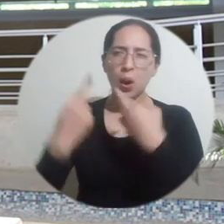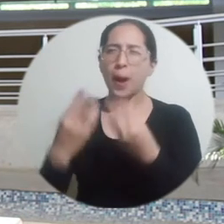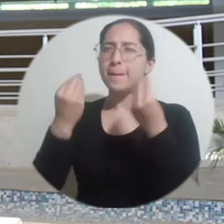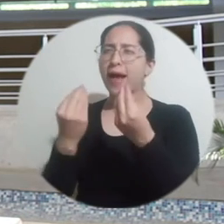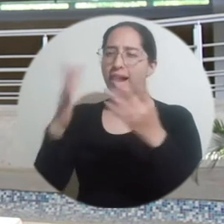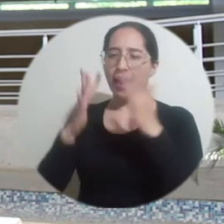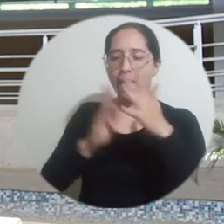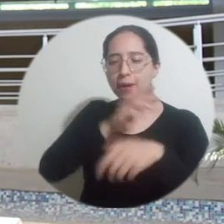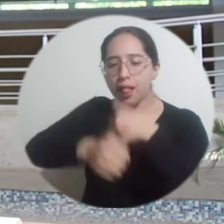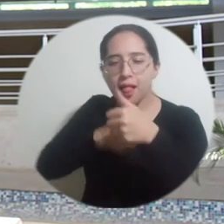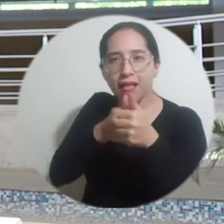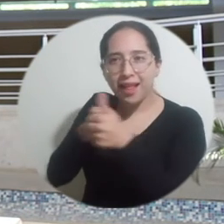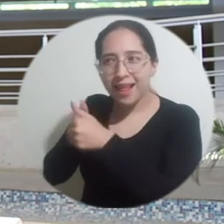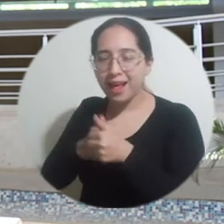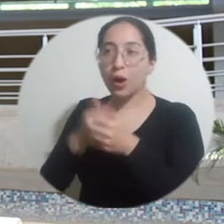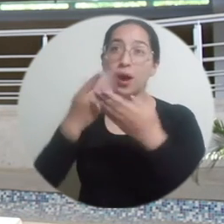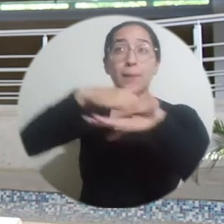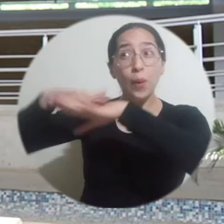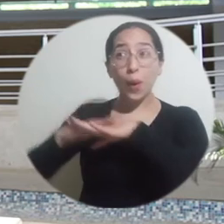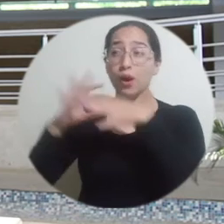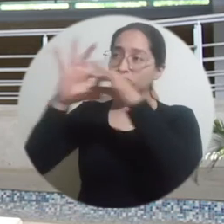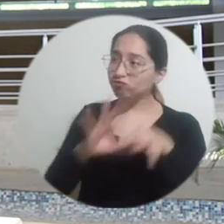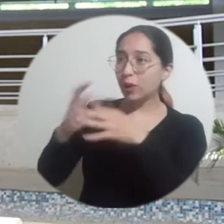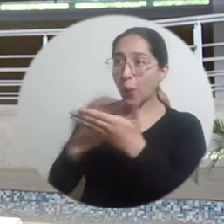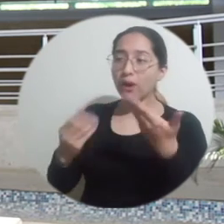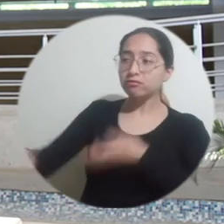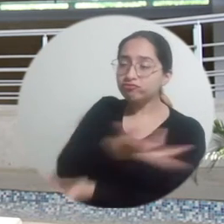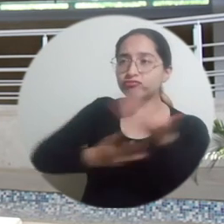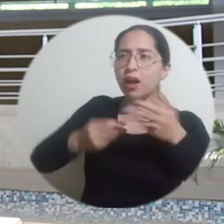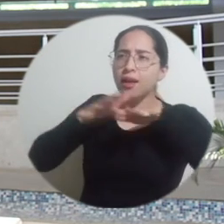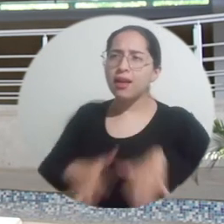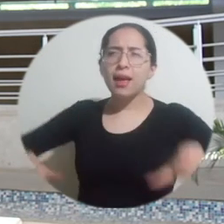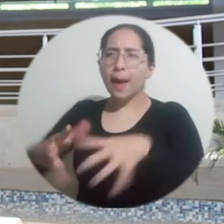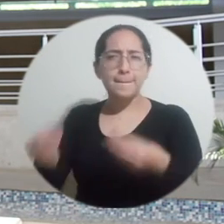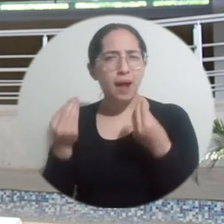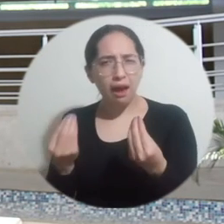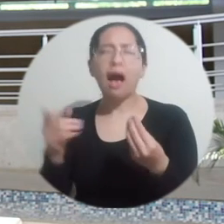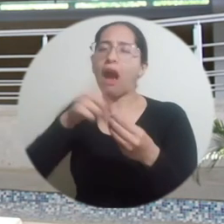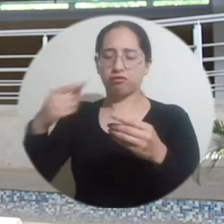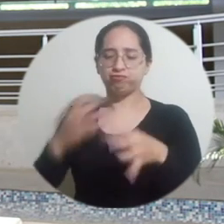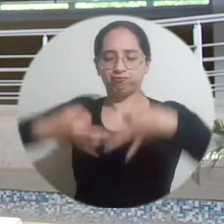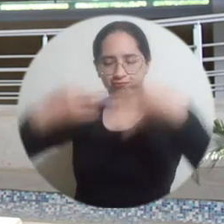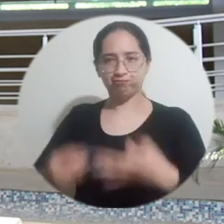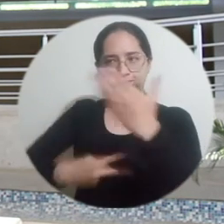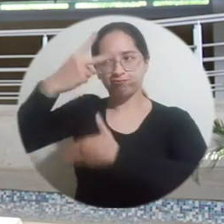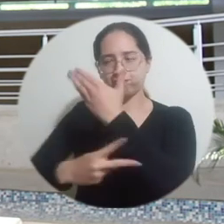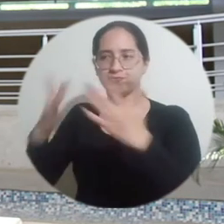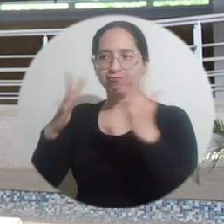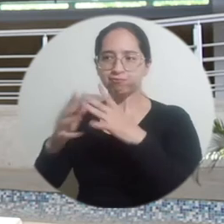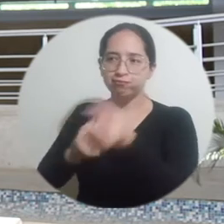y Dinámica Empresarial? Estas convocatorias y a la generación de espacios que permitan de manera efectiva